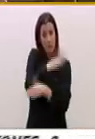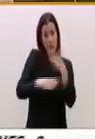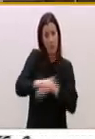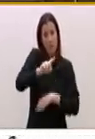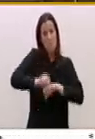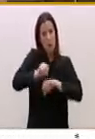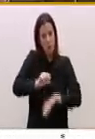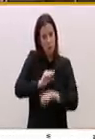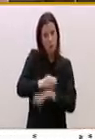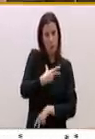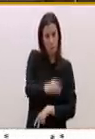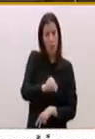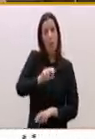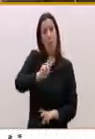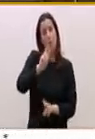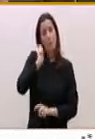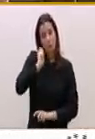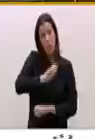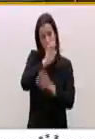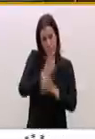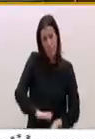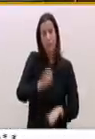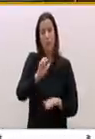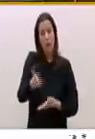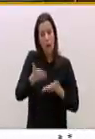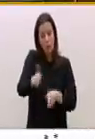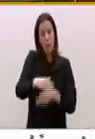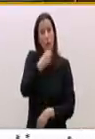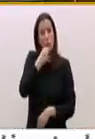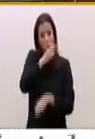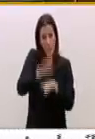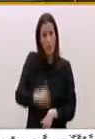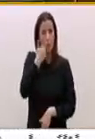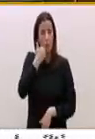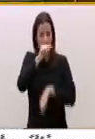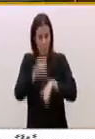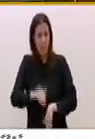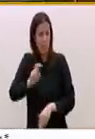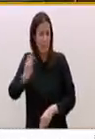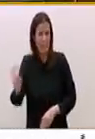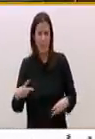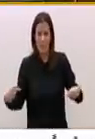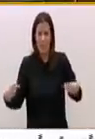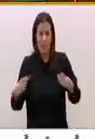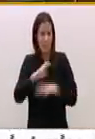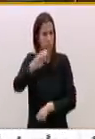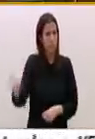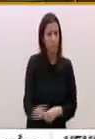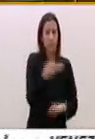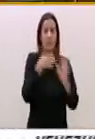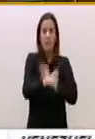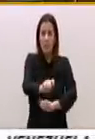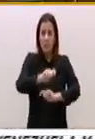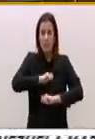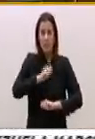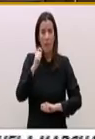que se rebajen las pensiones, que se reduzcan vescas y ayudas para comedor y tantos y tantos otros recortes que han hecho posible la gran paradoja